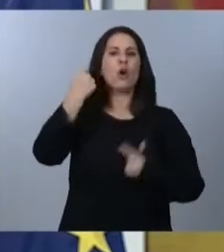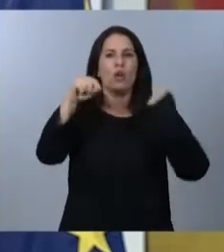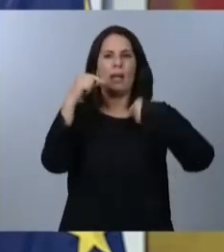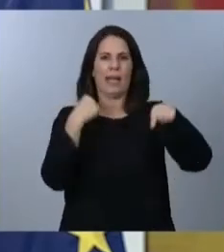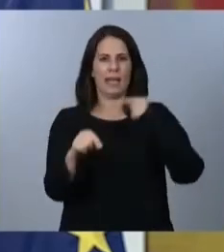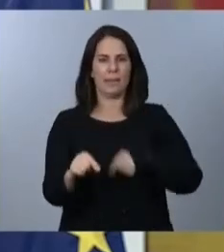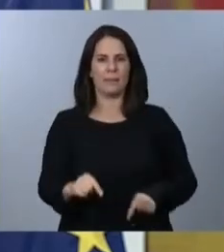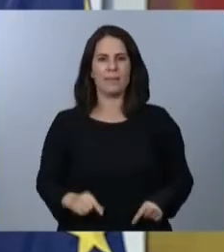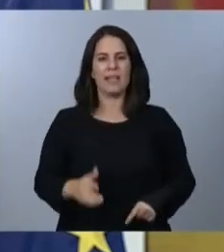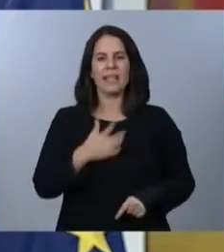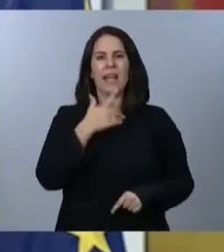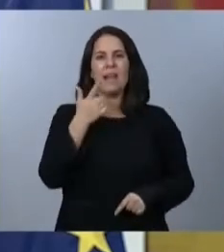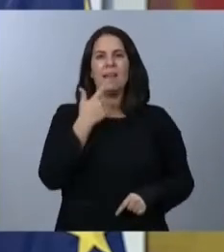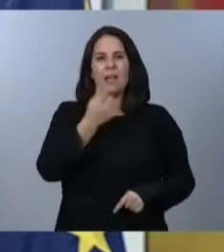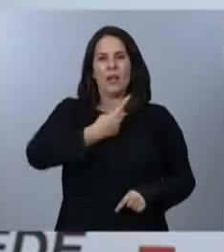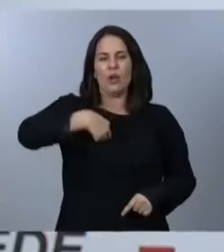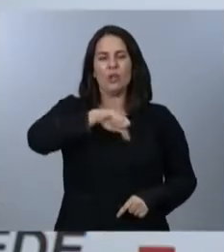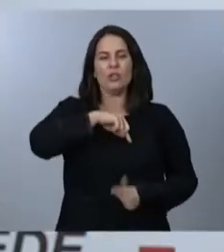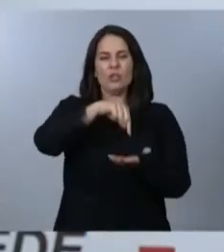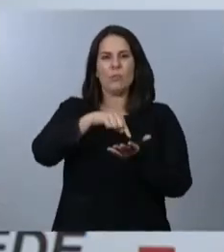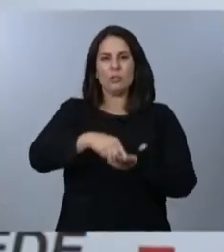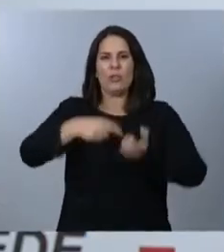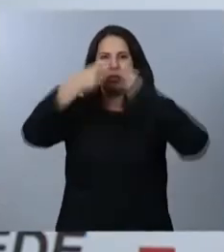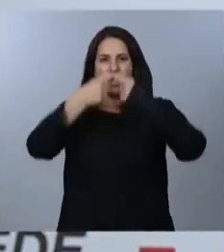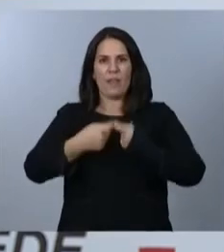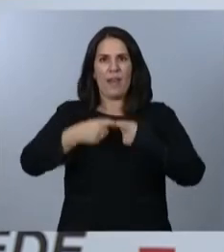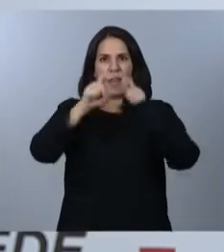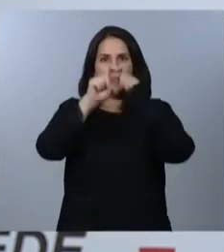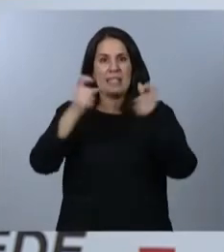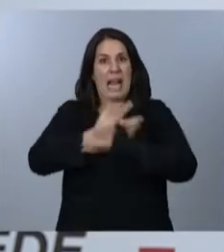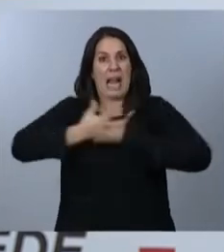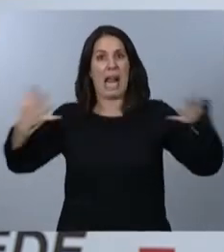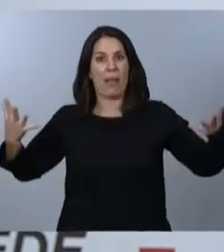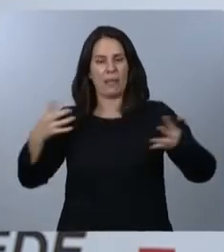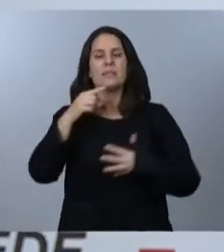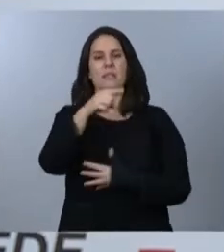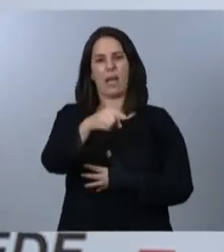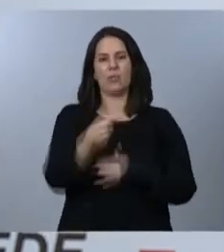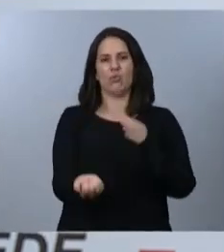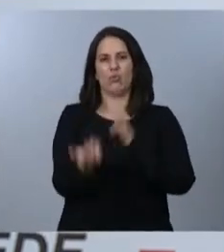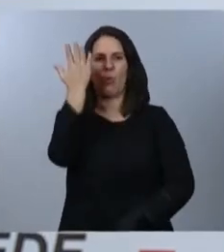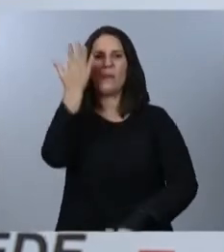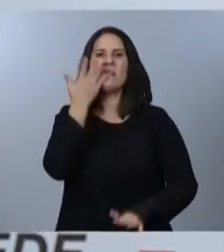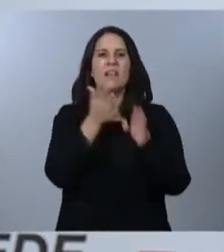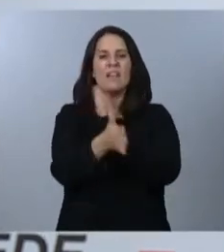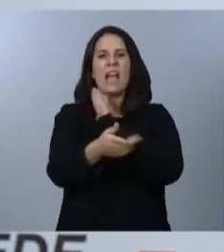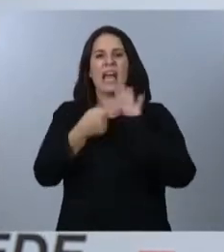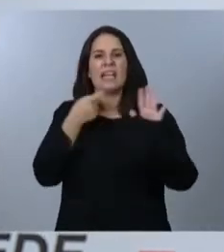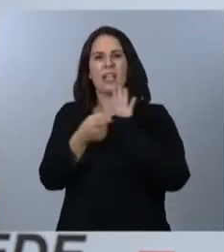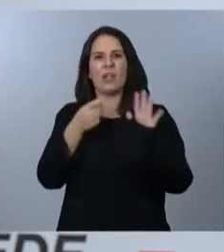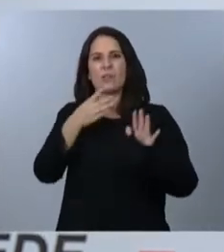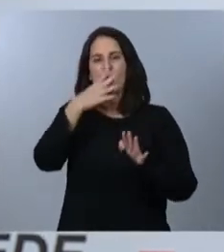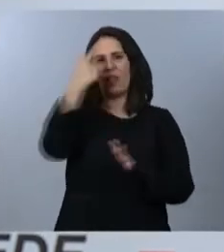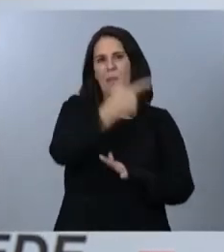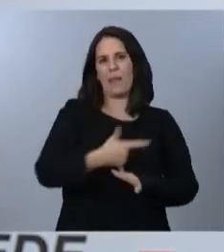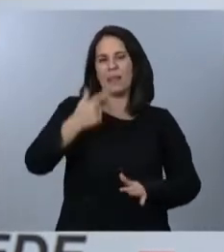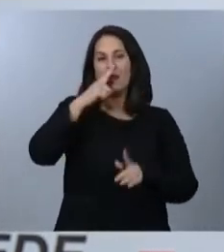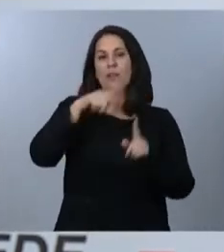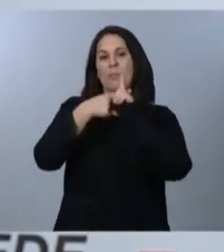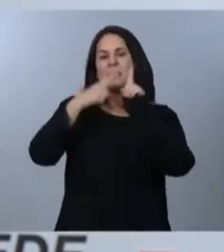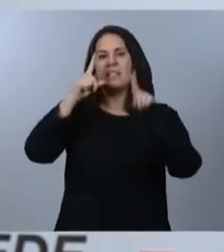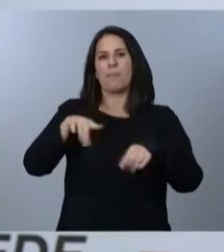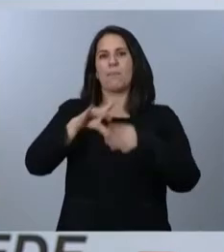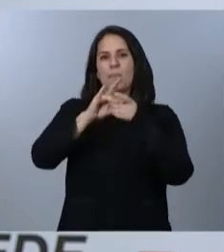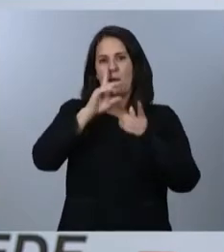subimos el impuesto de sociedades para grandes grupos empresariales, limitando las exenciones por dividendos y plusvalías... ...generadas por su